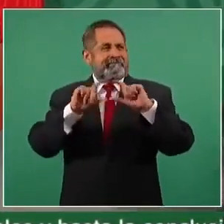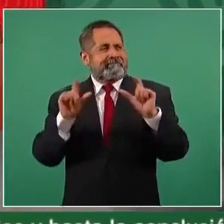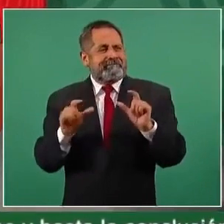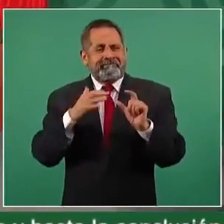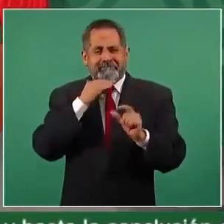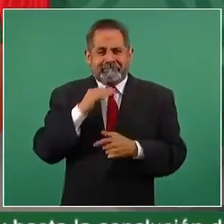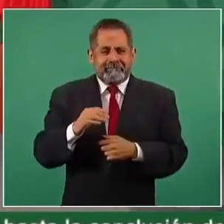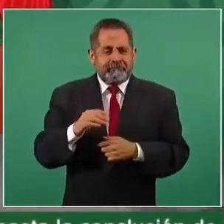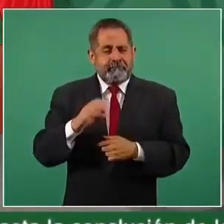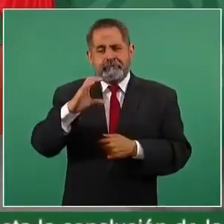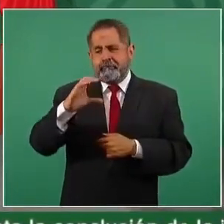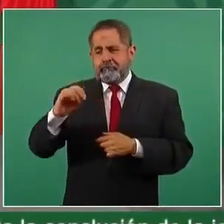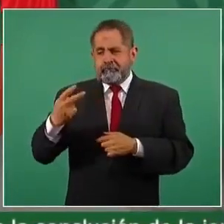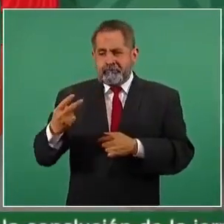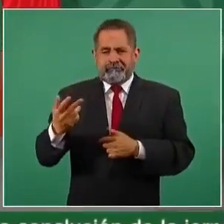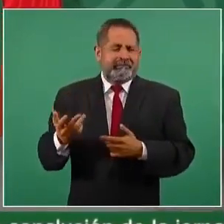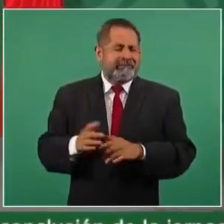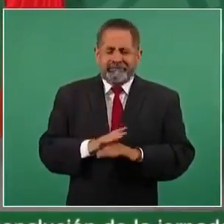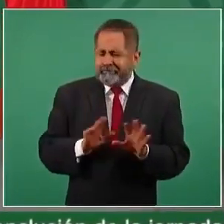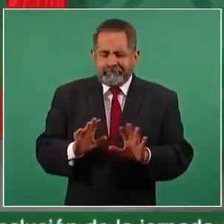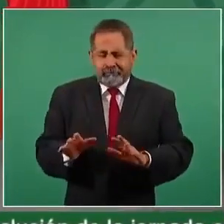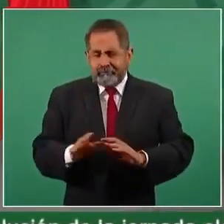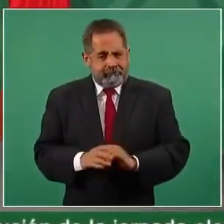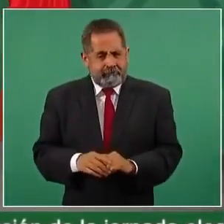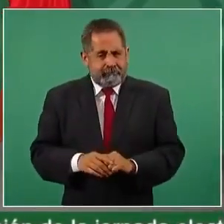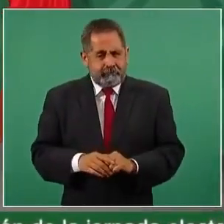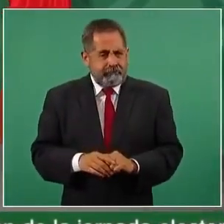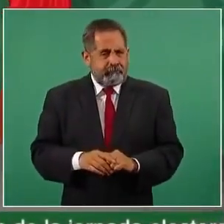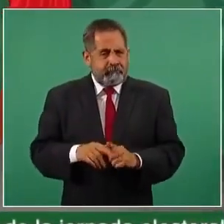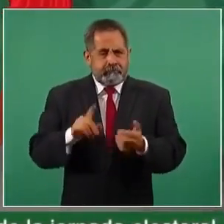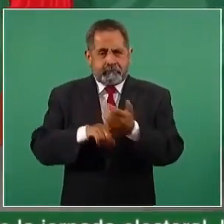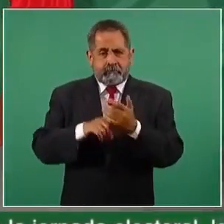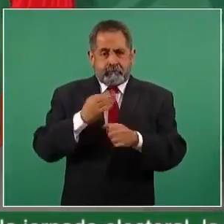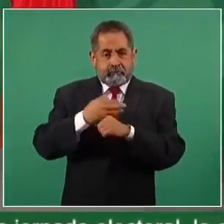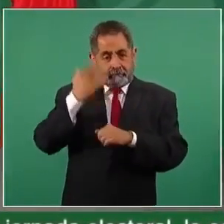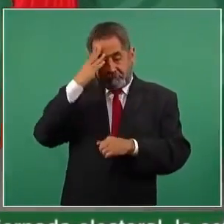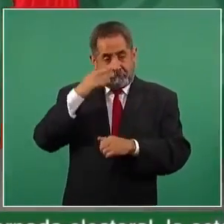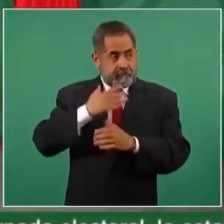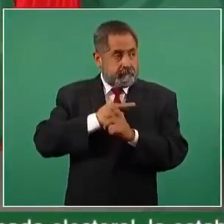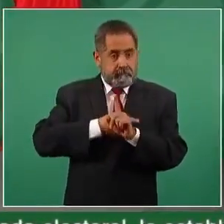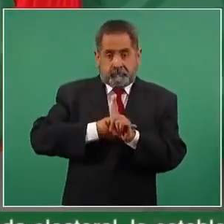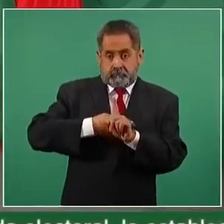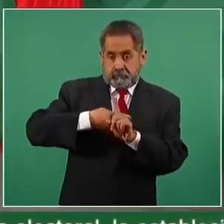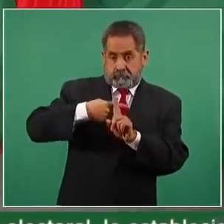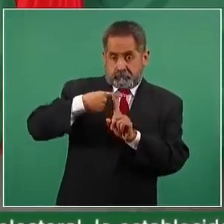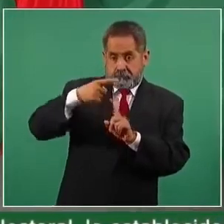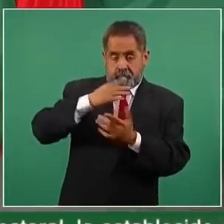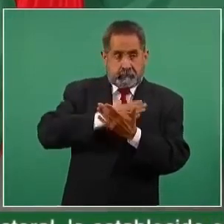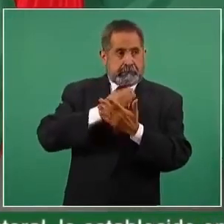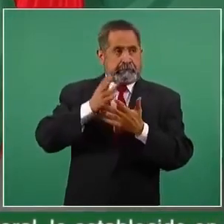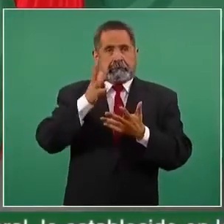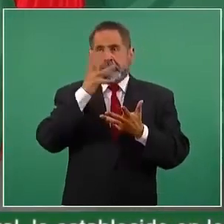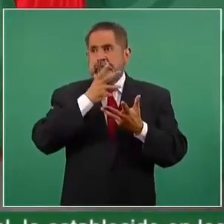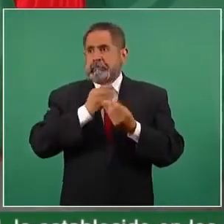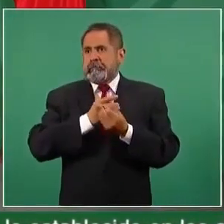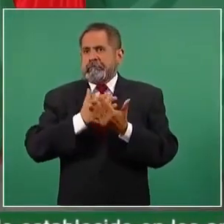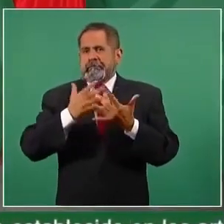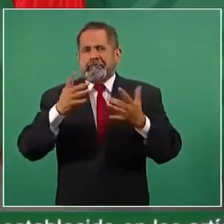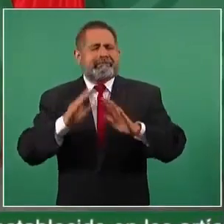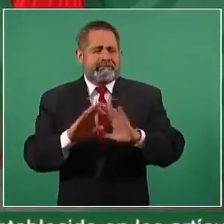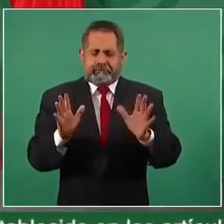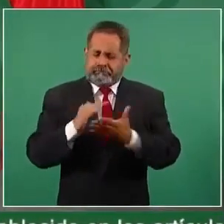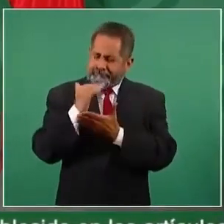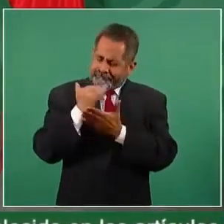en niveles no controlados. Y